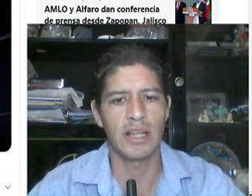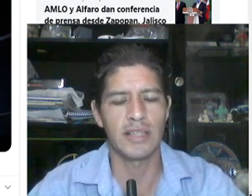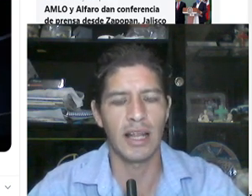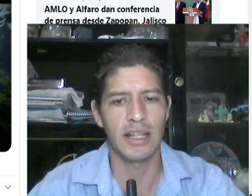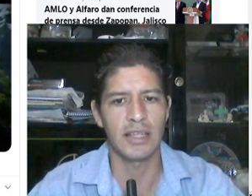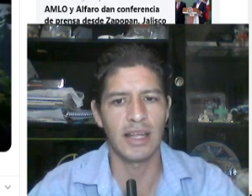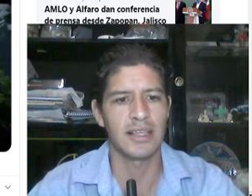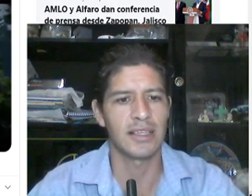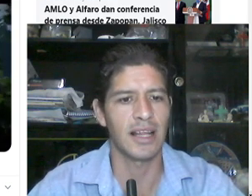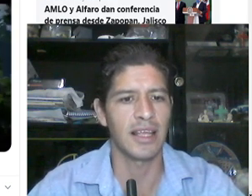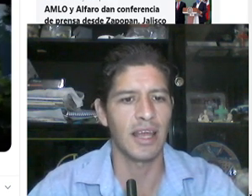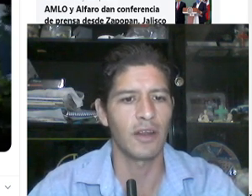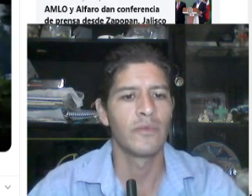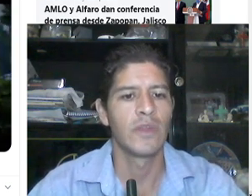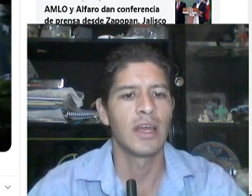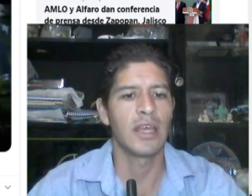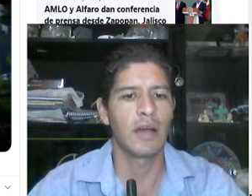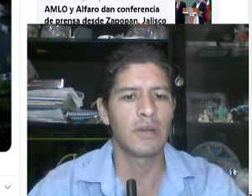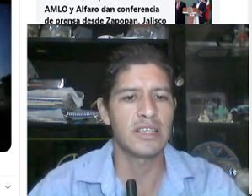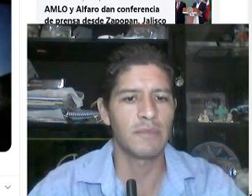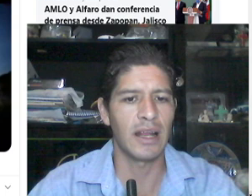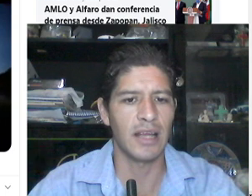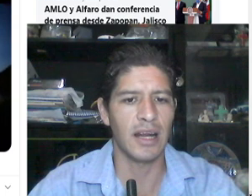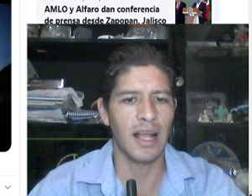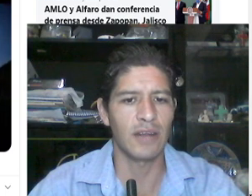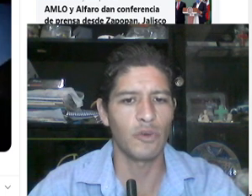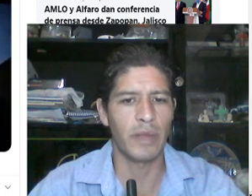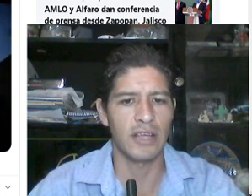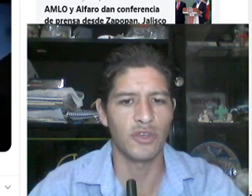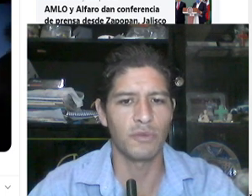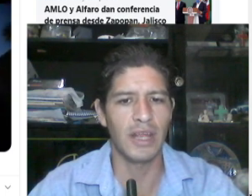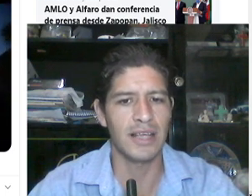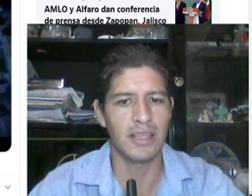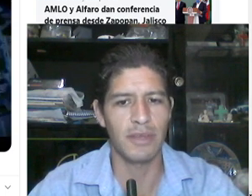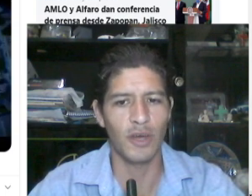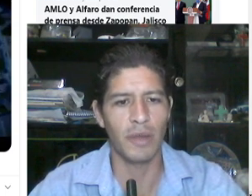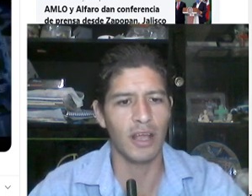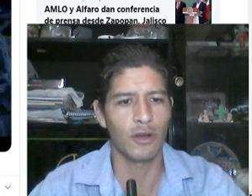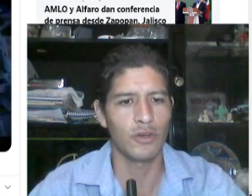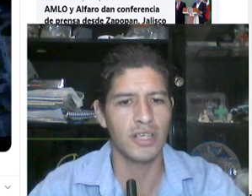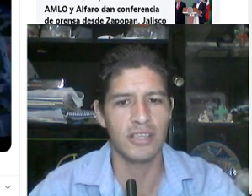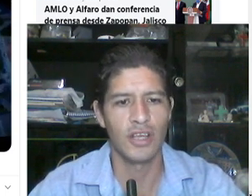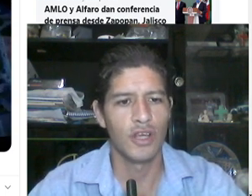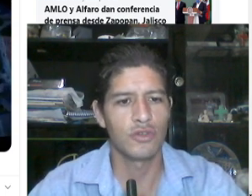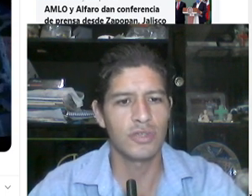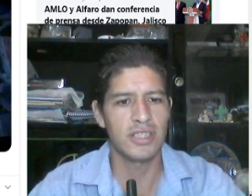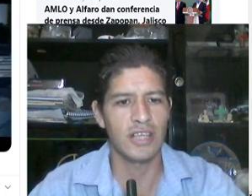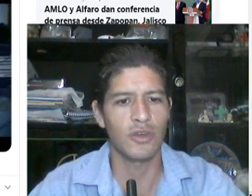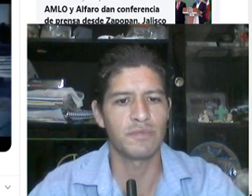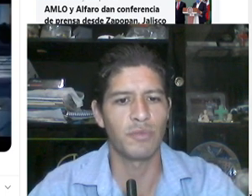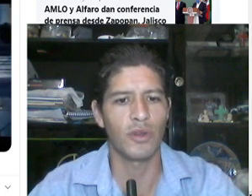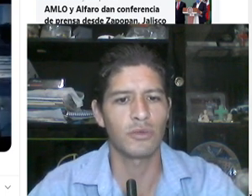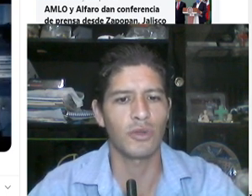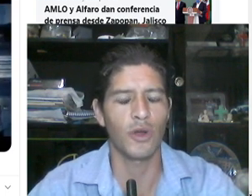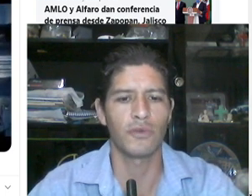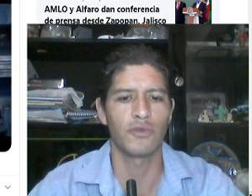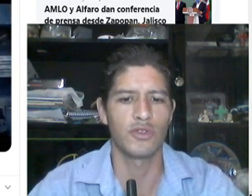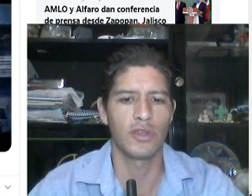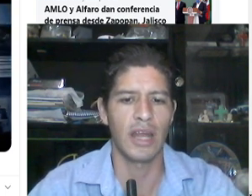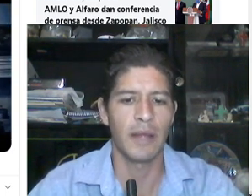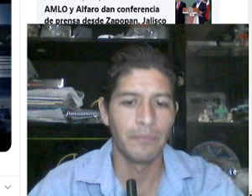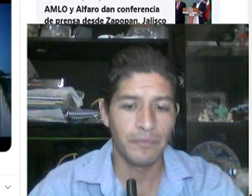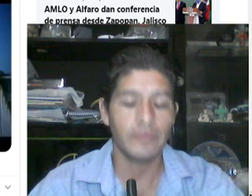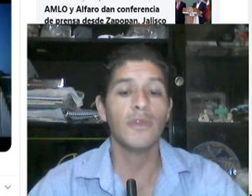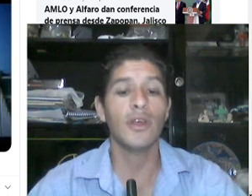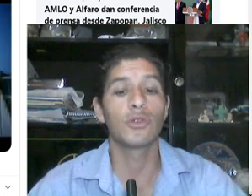pruebas finales de la línea 3 del tren ligero y a unas semanas de arrancar su operación mira este video para que conozcas sus estaciones por dentro y cómo